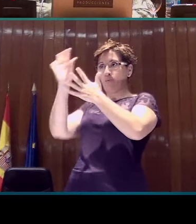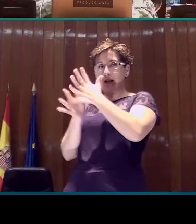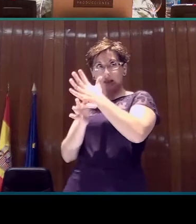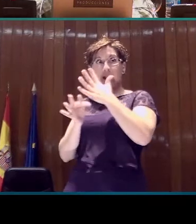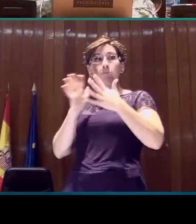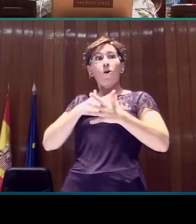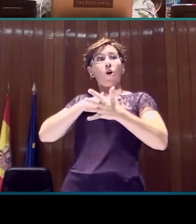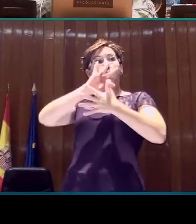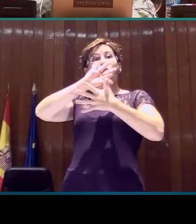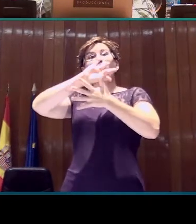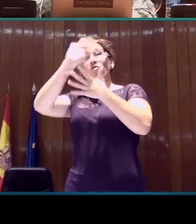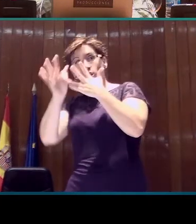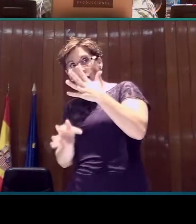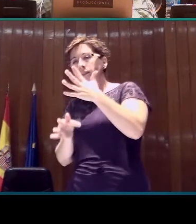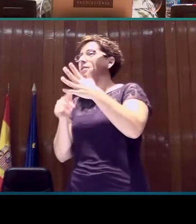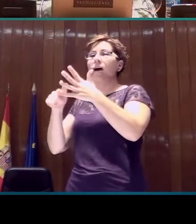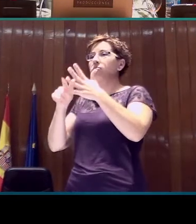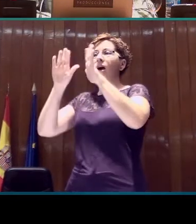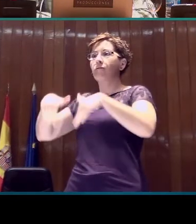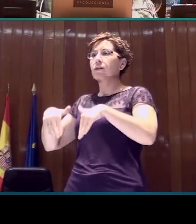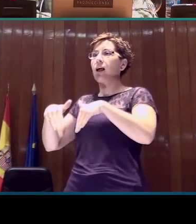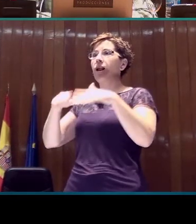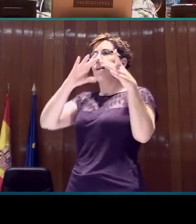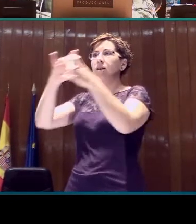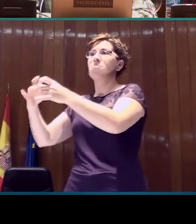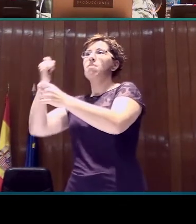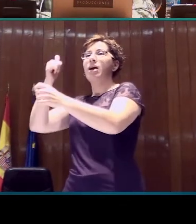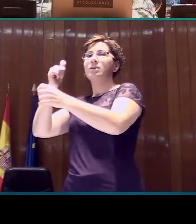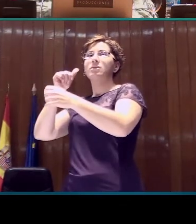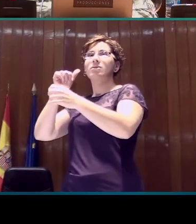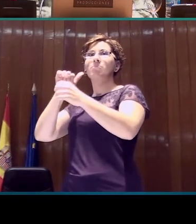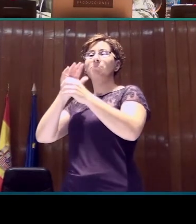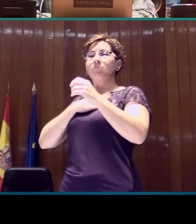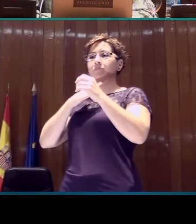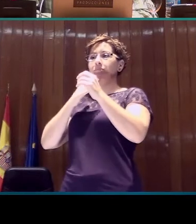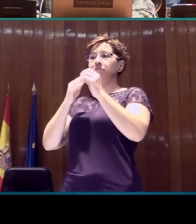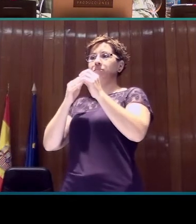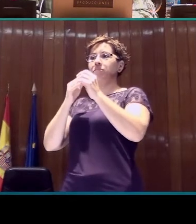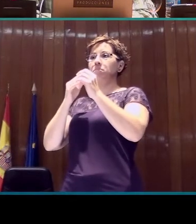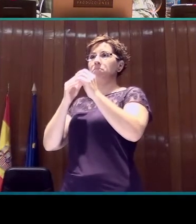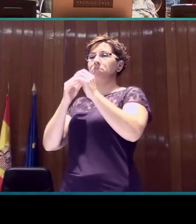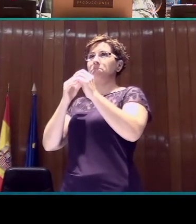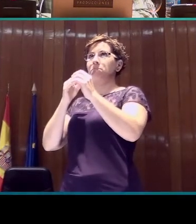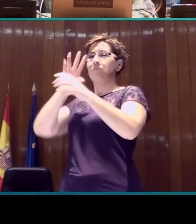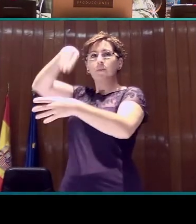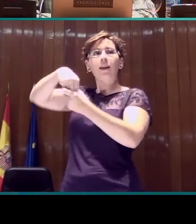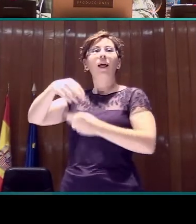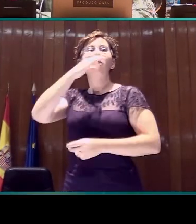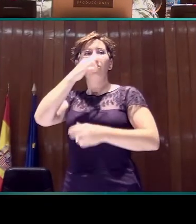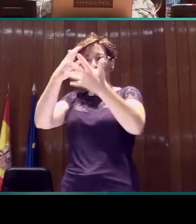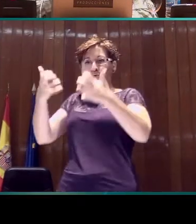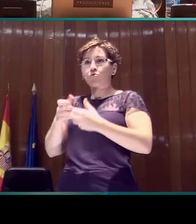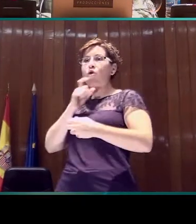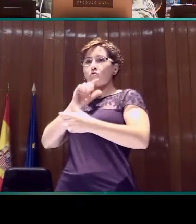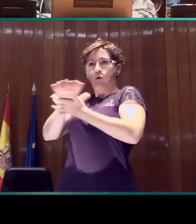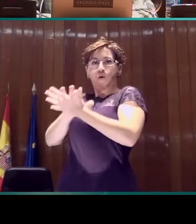lista trasciende al mero marcador discursivo. Y también de otras publicaciones, especialmente